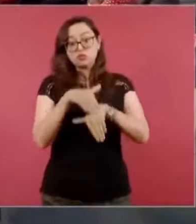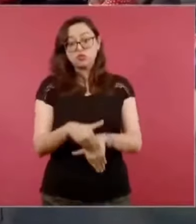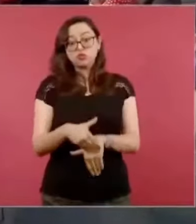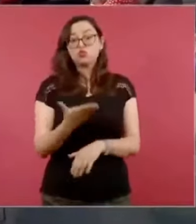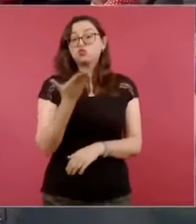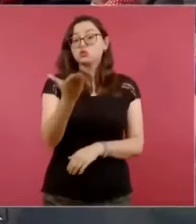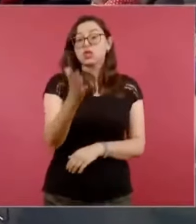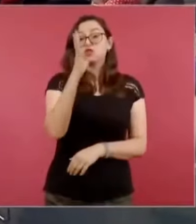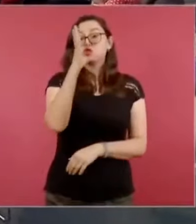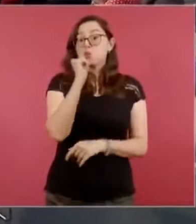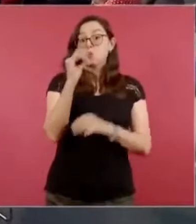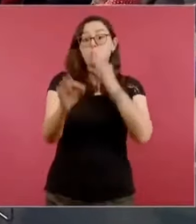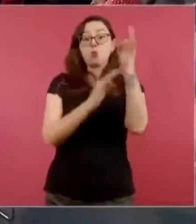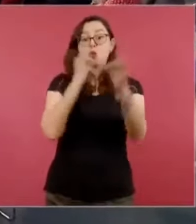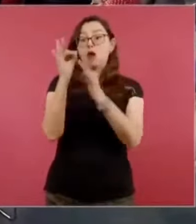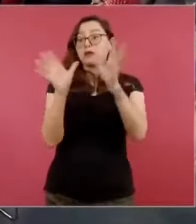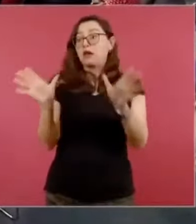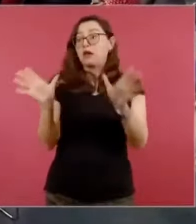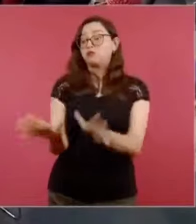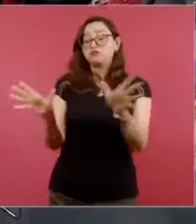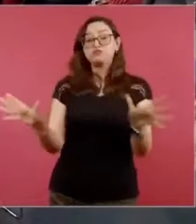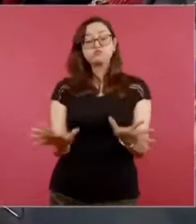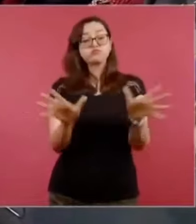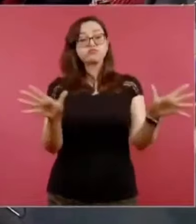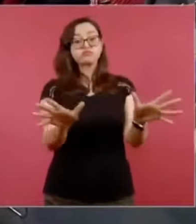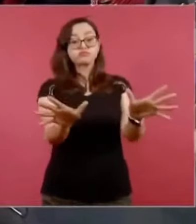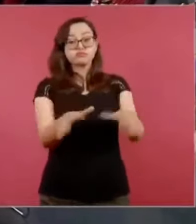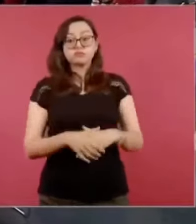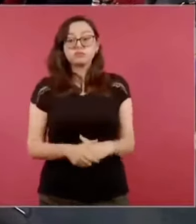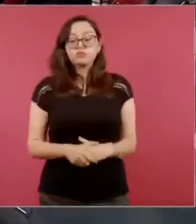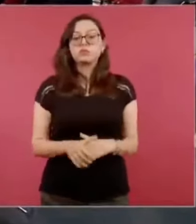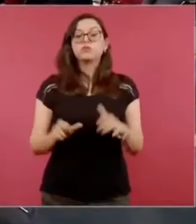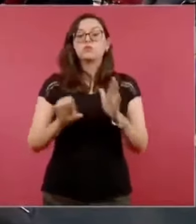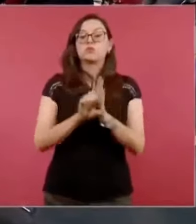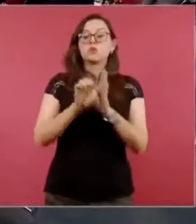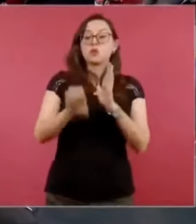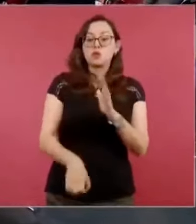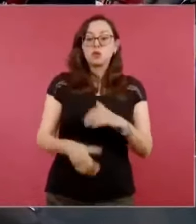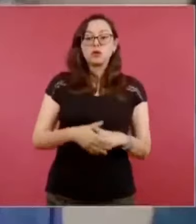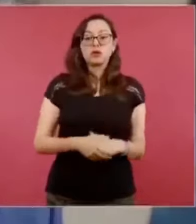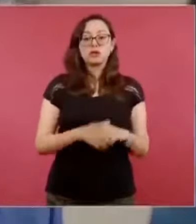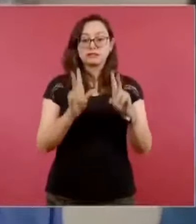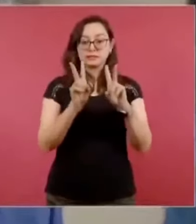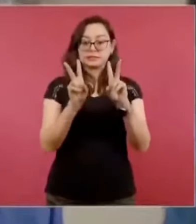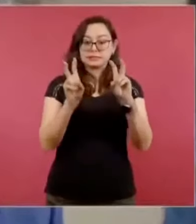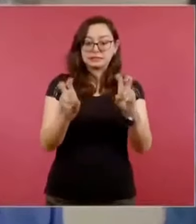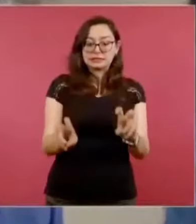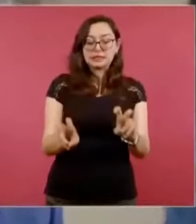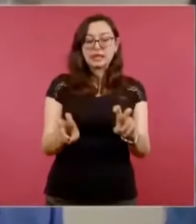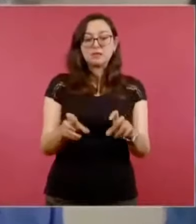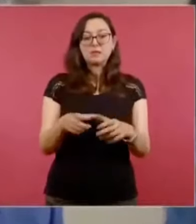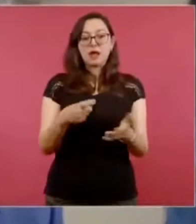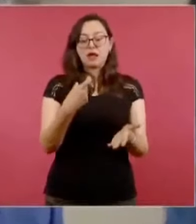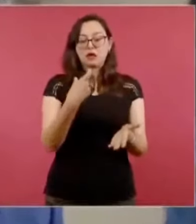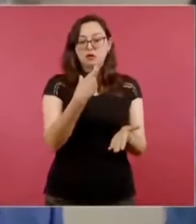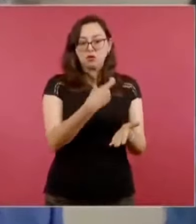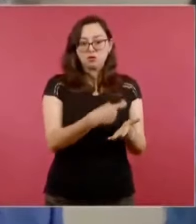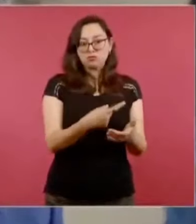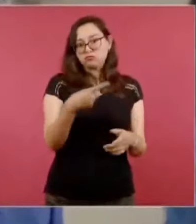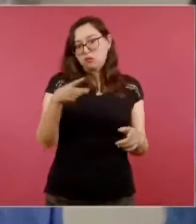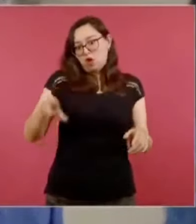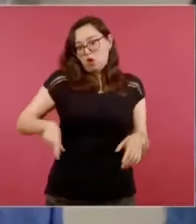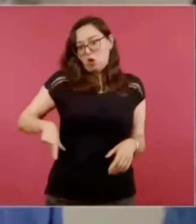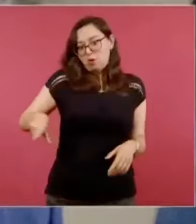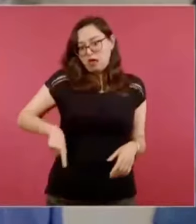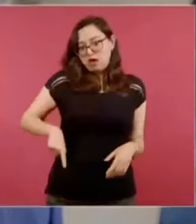propaganda. Algunas de las resoluciones que ha tenido la comisión es que se ha hablado, por ejemplo, de temas como la compra de las plantas, como algunos logros que ha